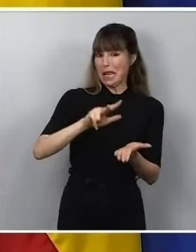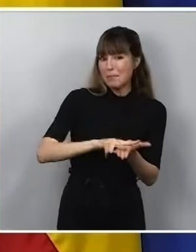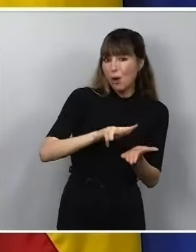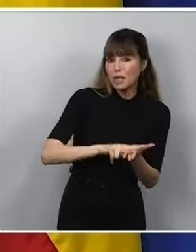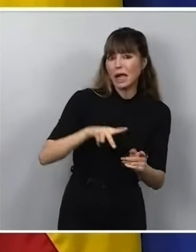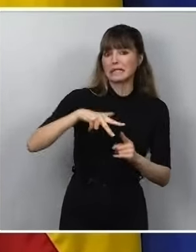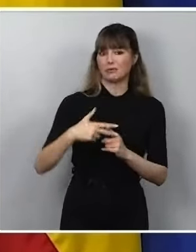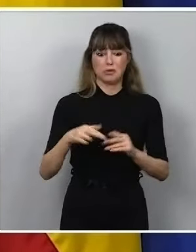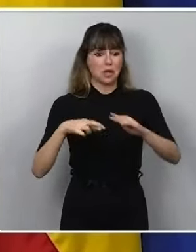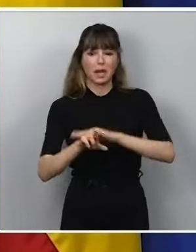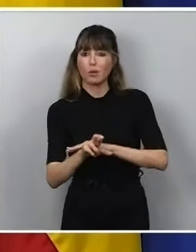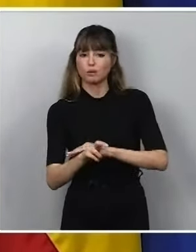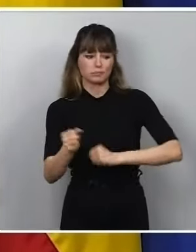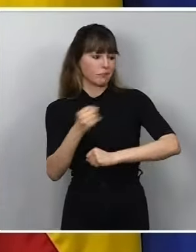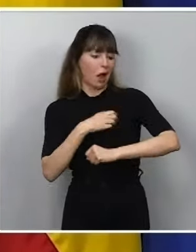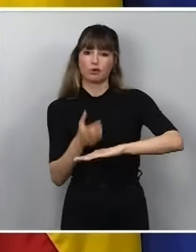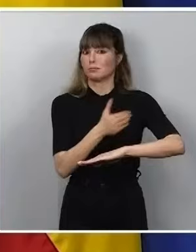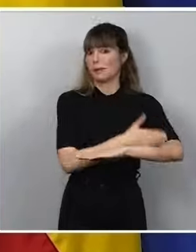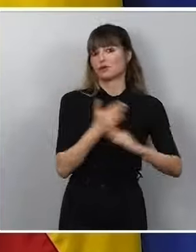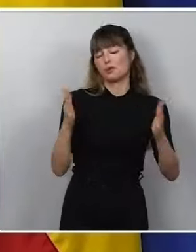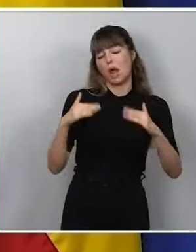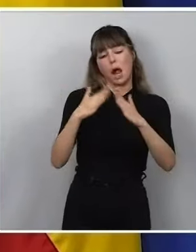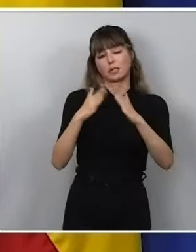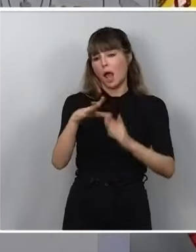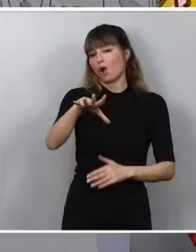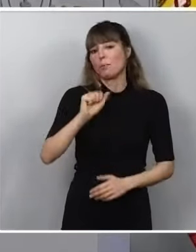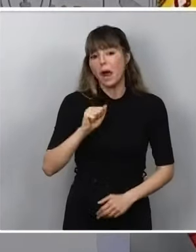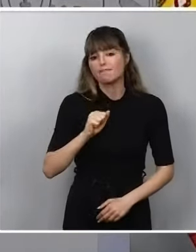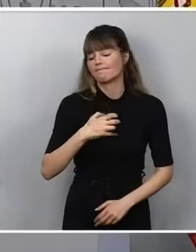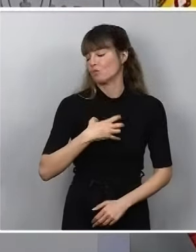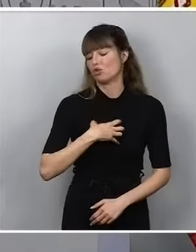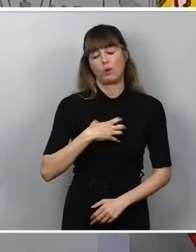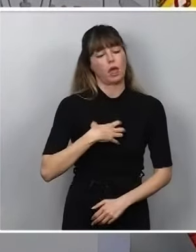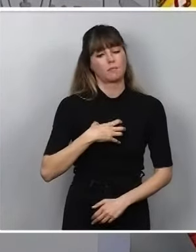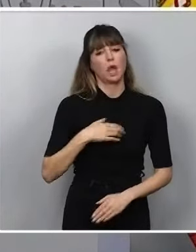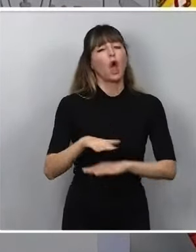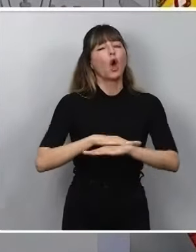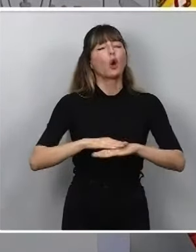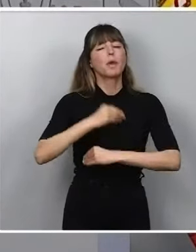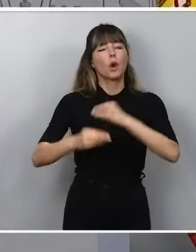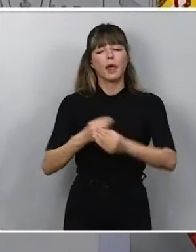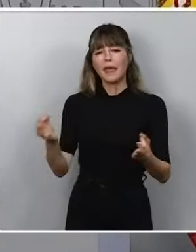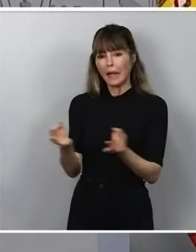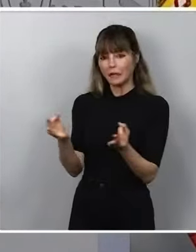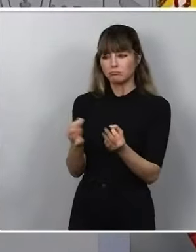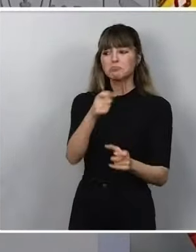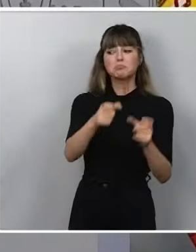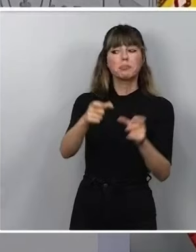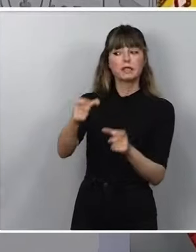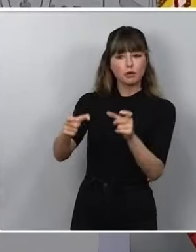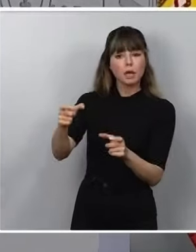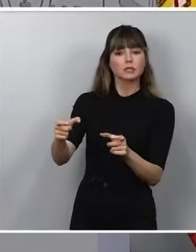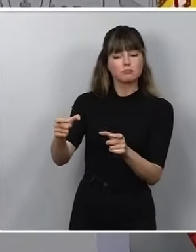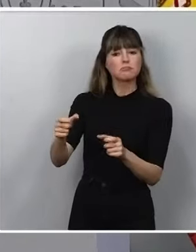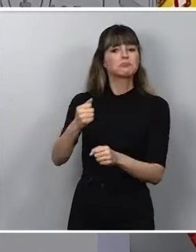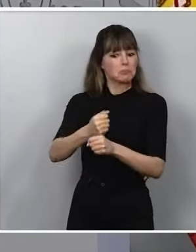falta de recursos y de ahorros previos no puede acceder a la misma. ¿Qué hace el Gobierno? A esas personas que tienen